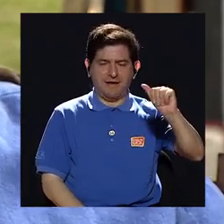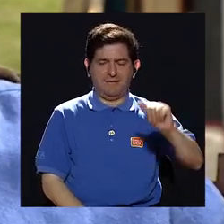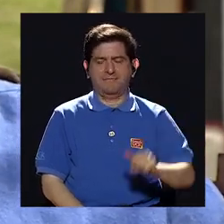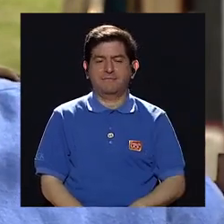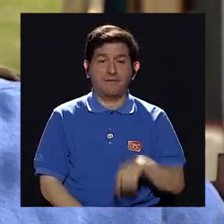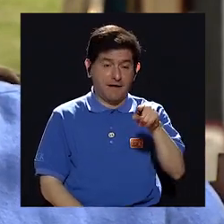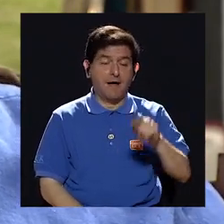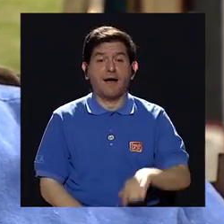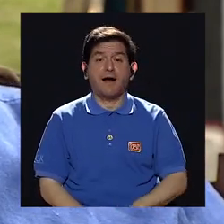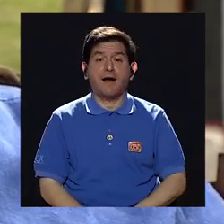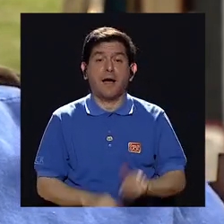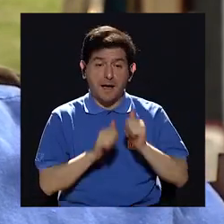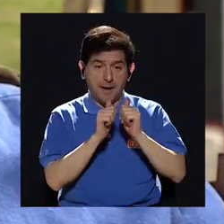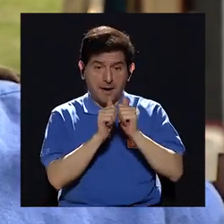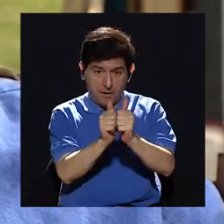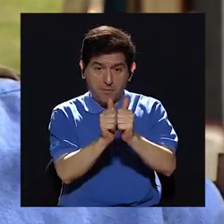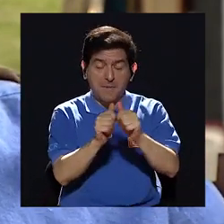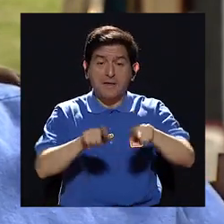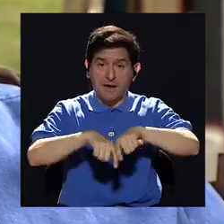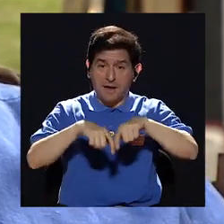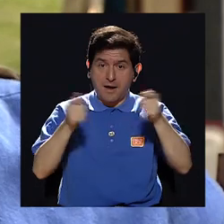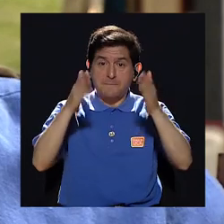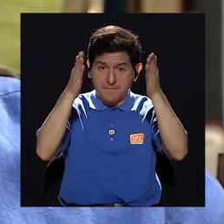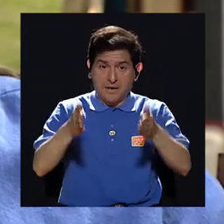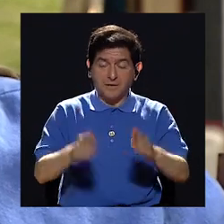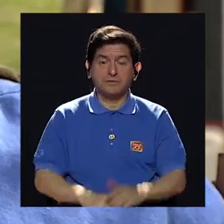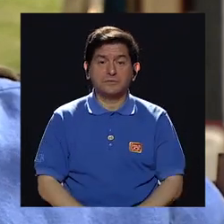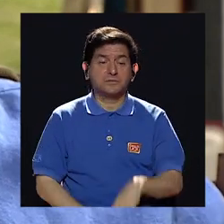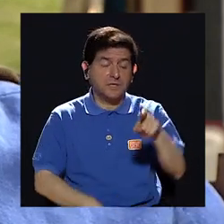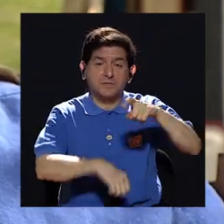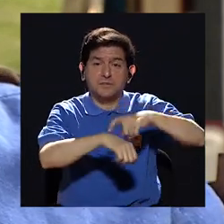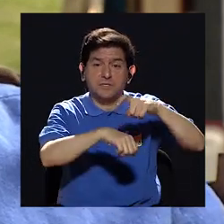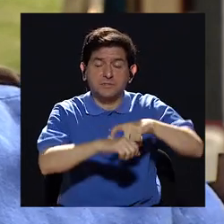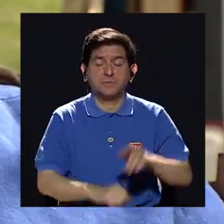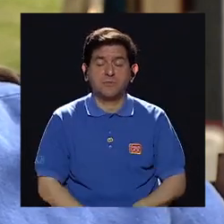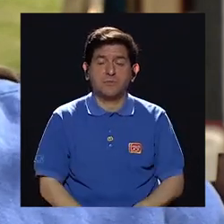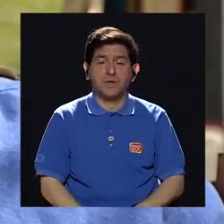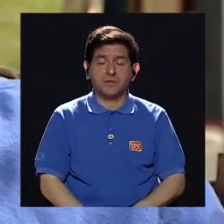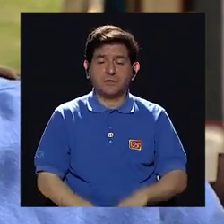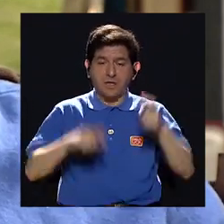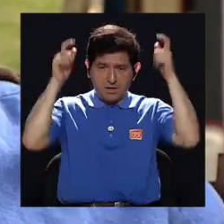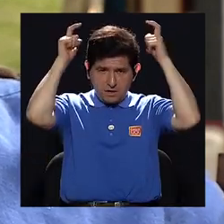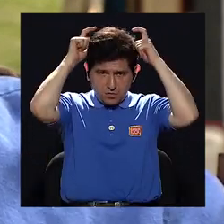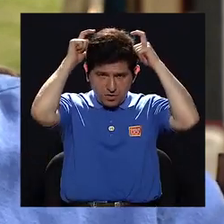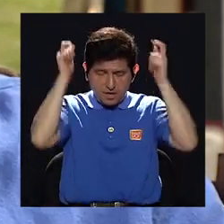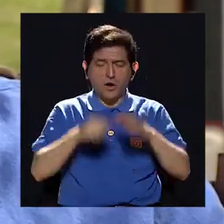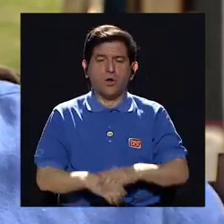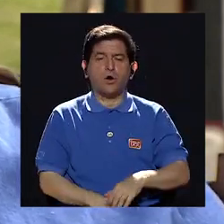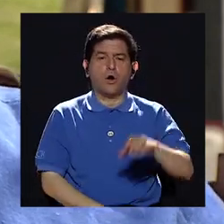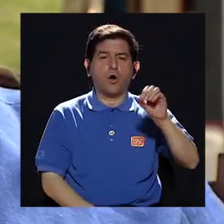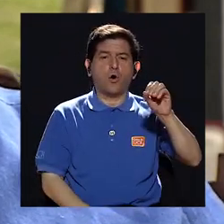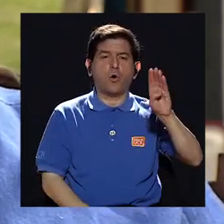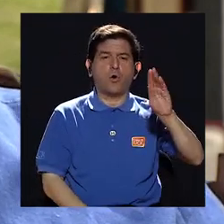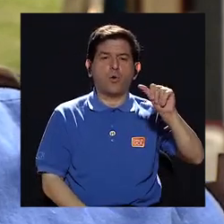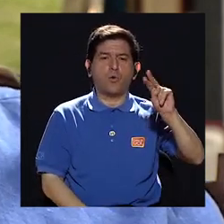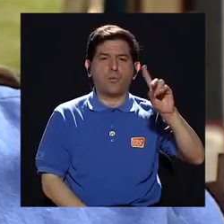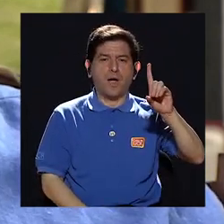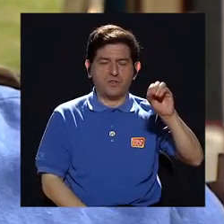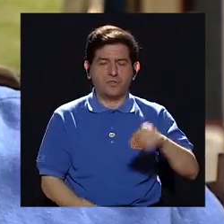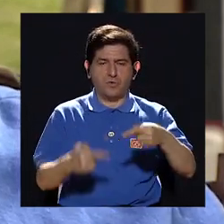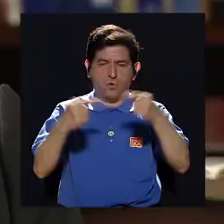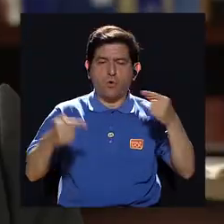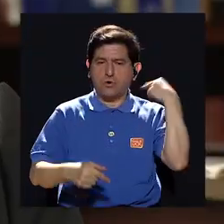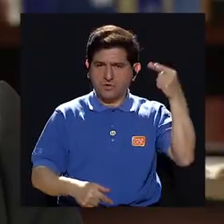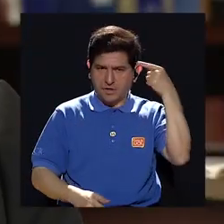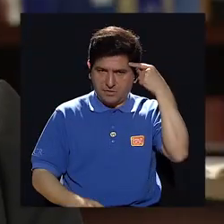Ahí la prensa me acompañó y estuvimos con el cardenal Obando Ibravo también, que en aquel momento era adversario